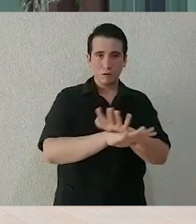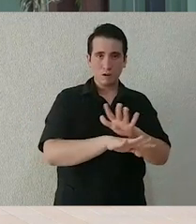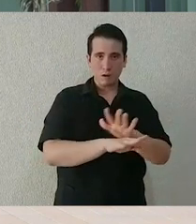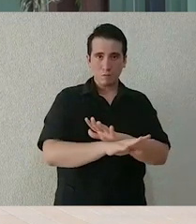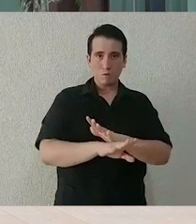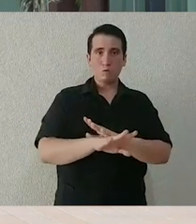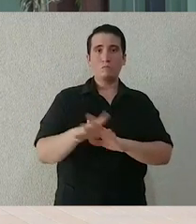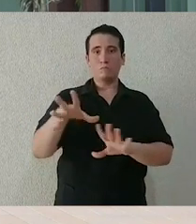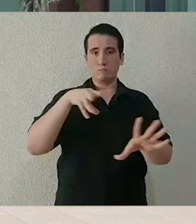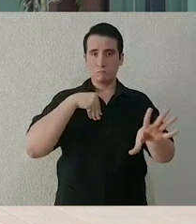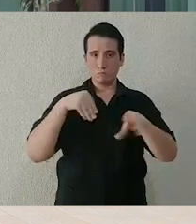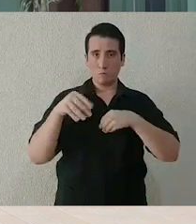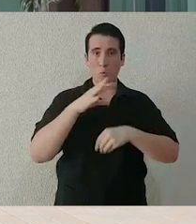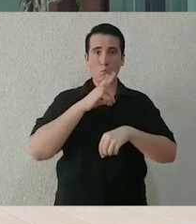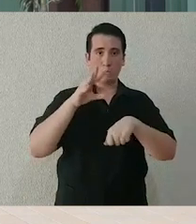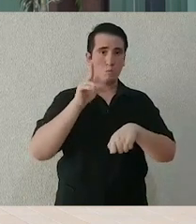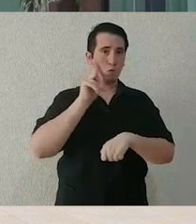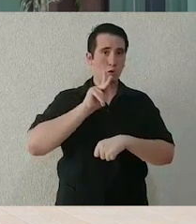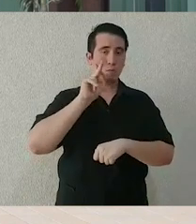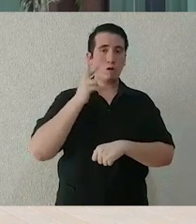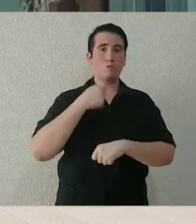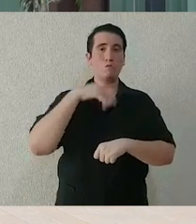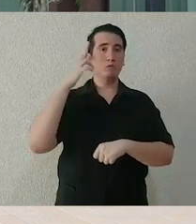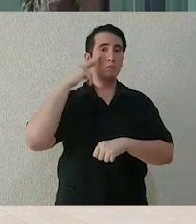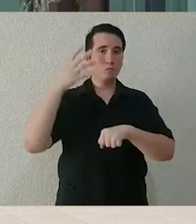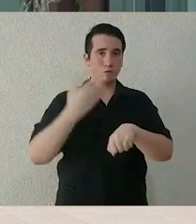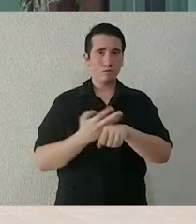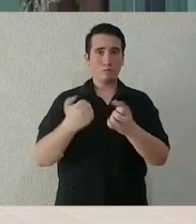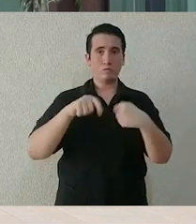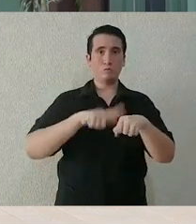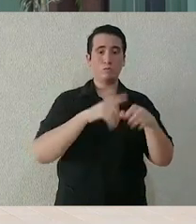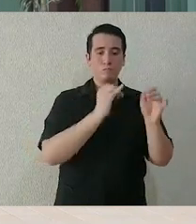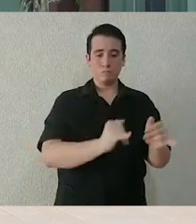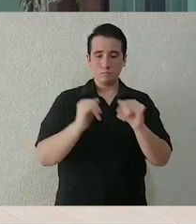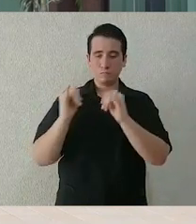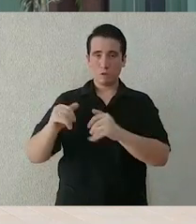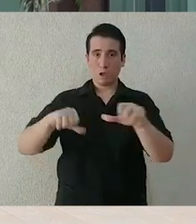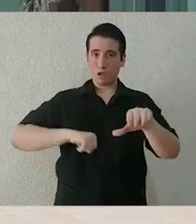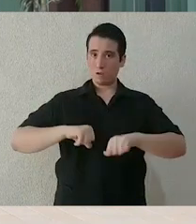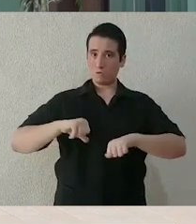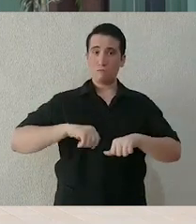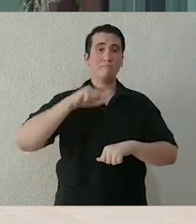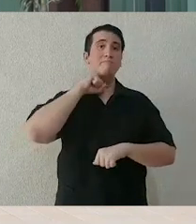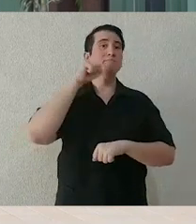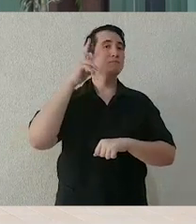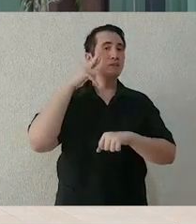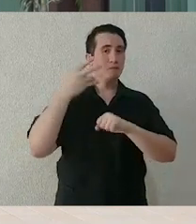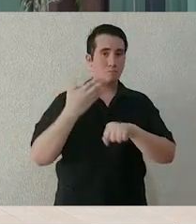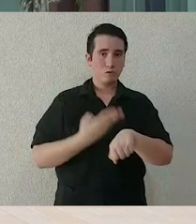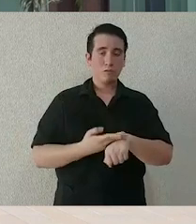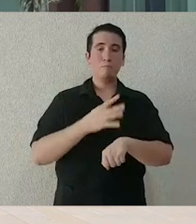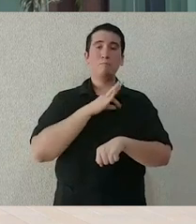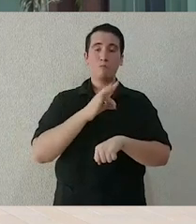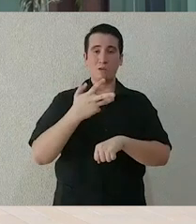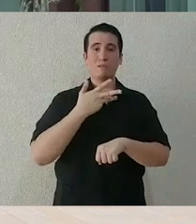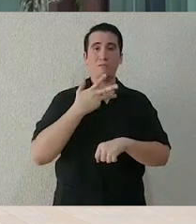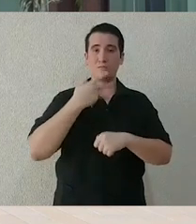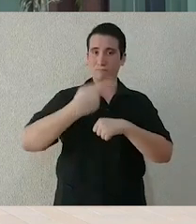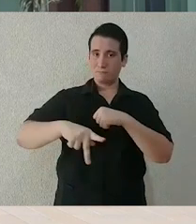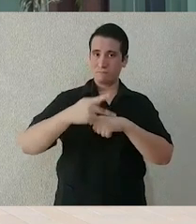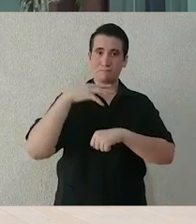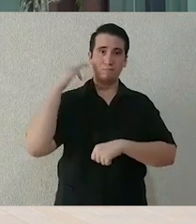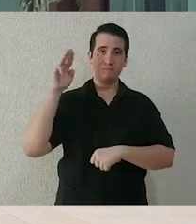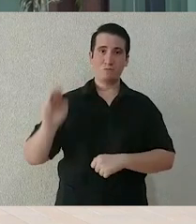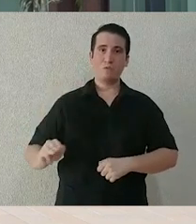tener consecuencias mortales. Hoy más que nunca, la salud, la vida y los empleos de miles de familias están en nuestras manos, en la